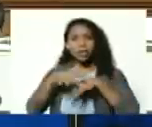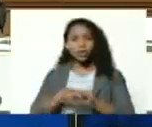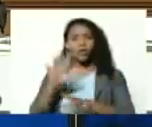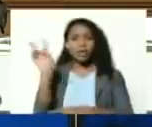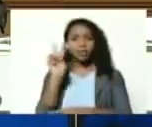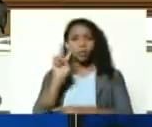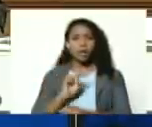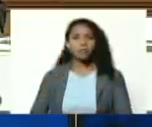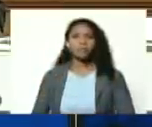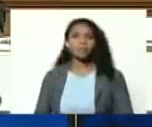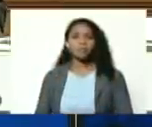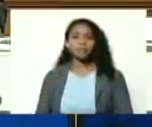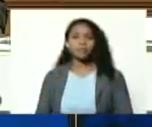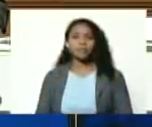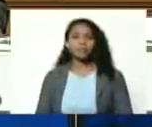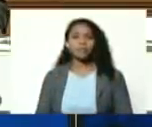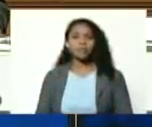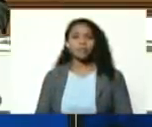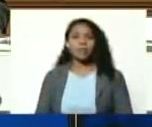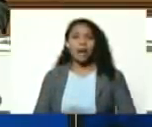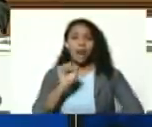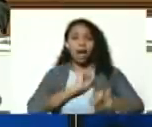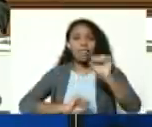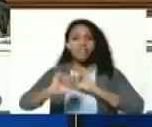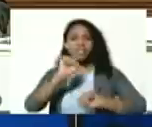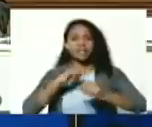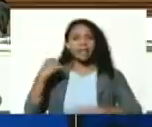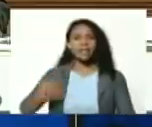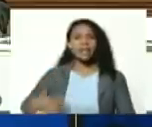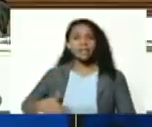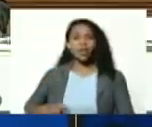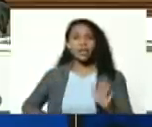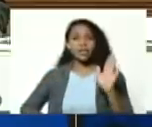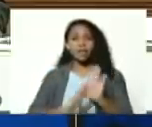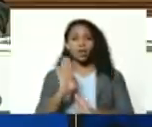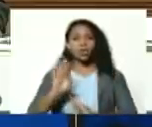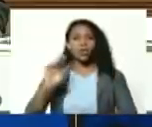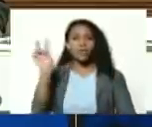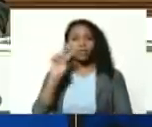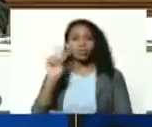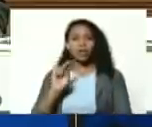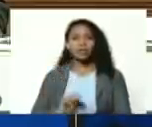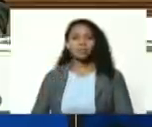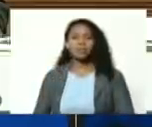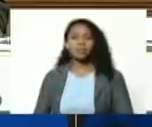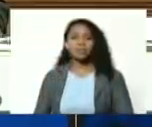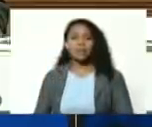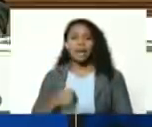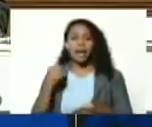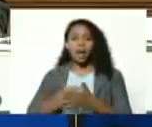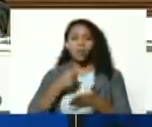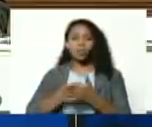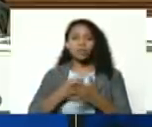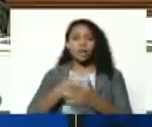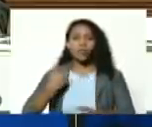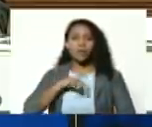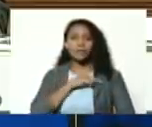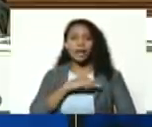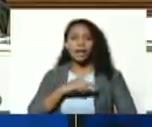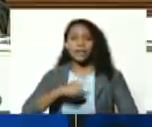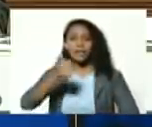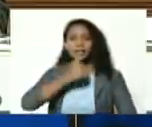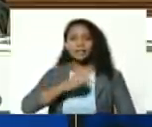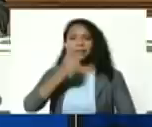Venezuela la defensa del derecho al desarrollo de Venezuela y la lucha nuestra de resistencia